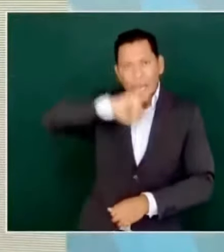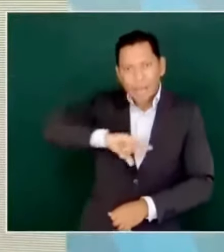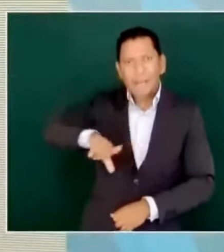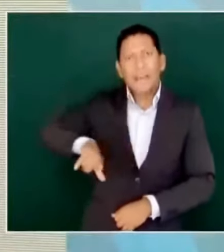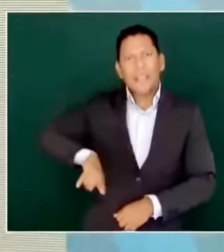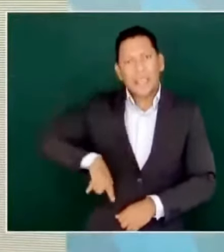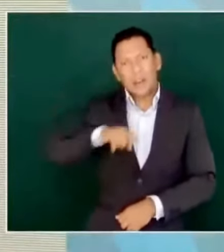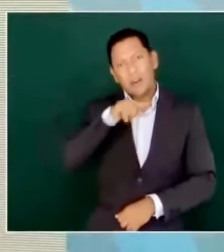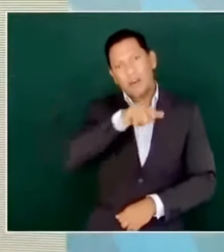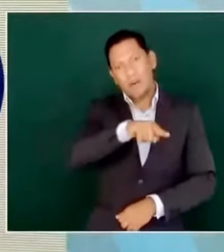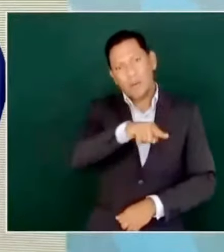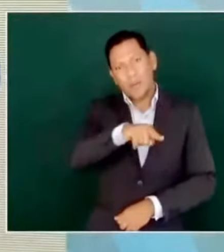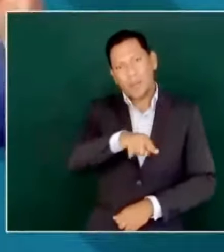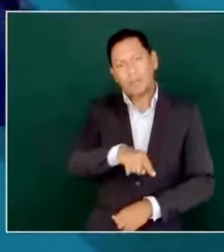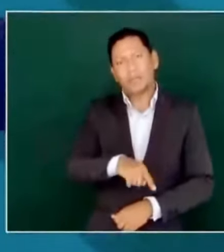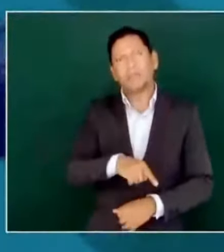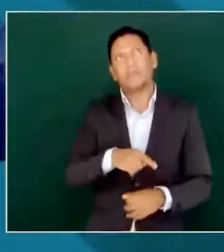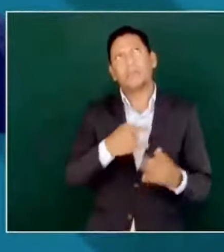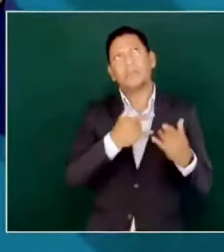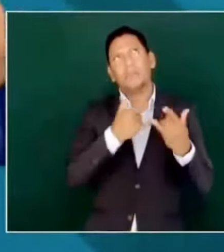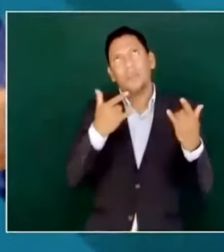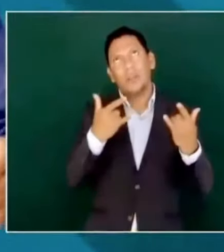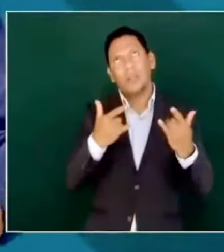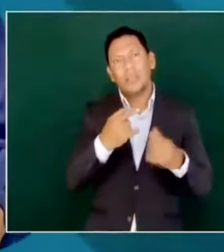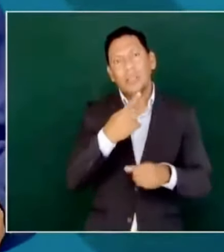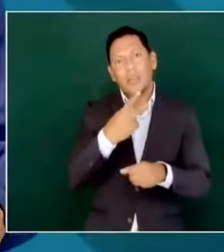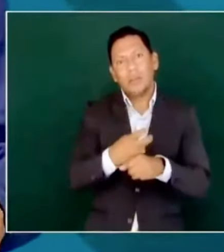Segunda elección. Tercera elección.